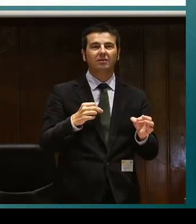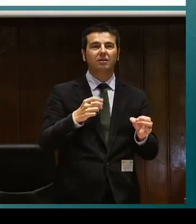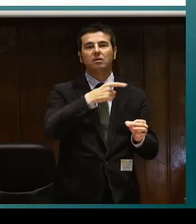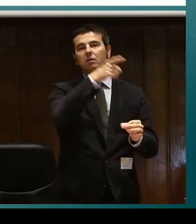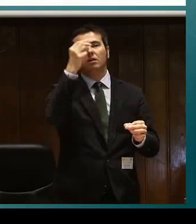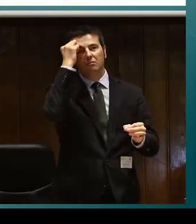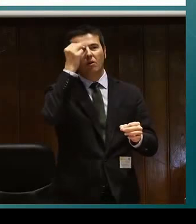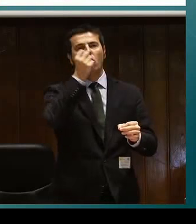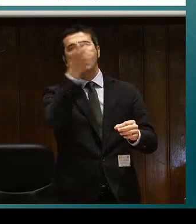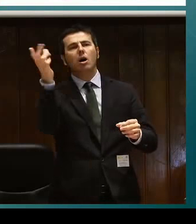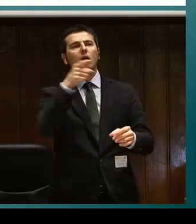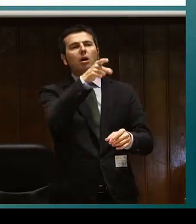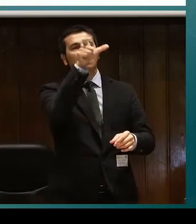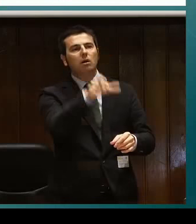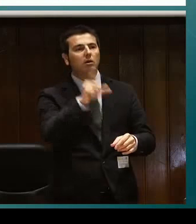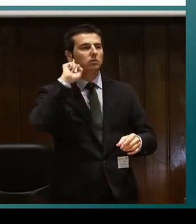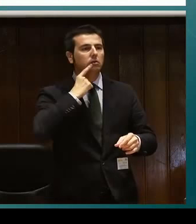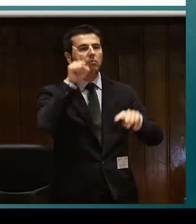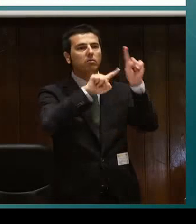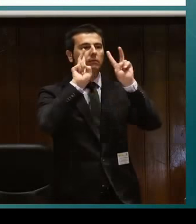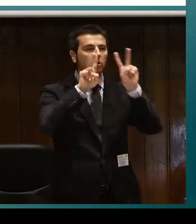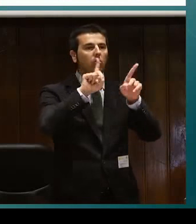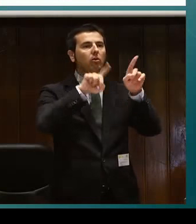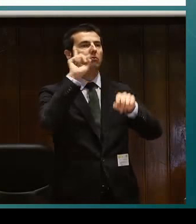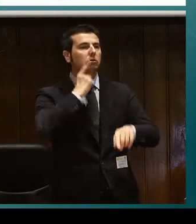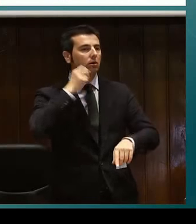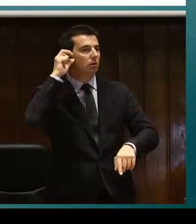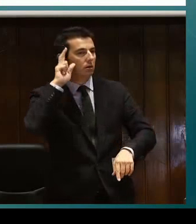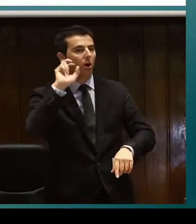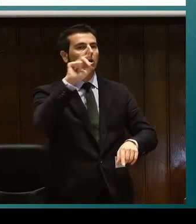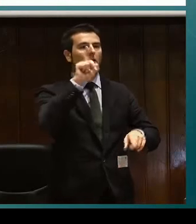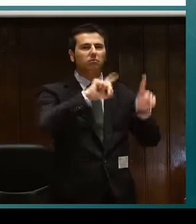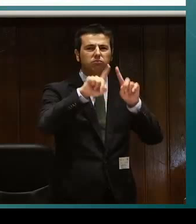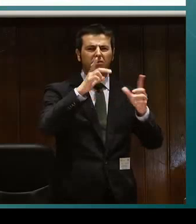Todas las personas incluidas en estos cuatro grupos son personas sordociegas.